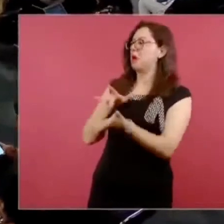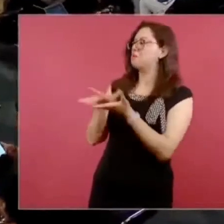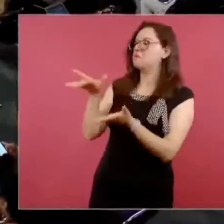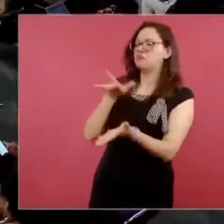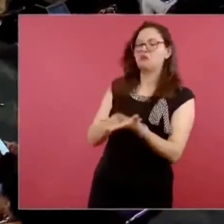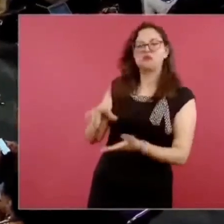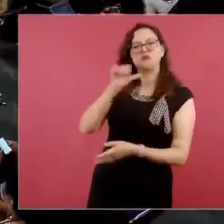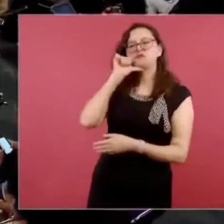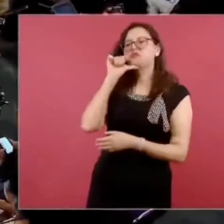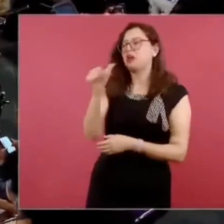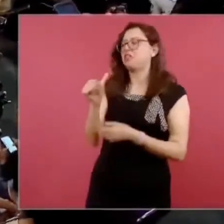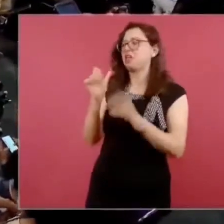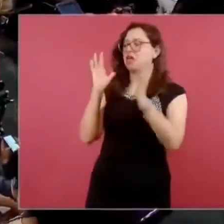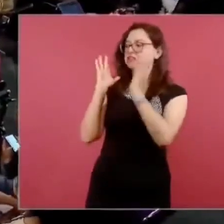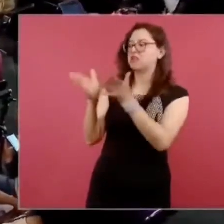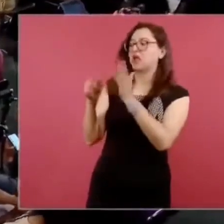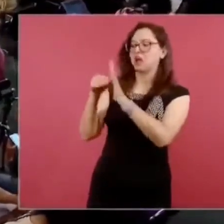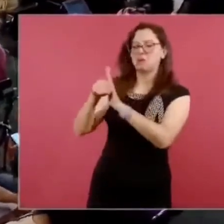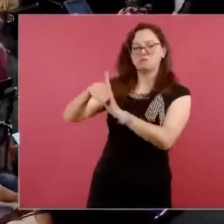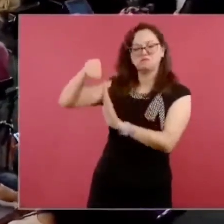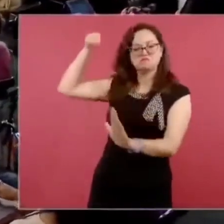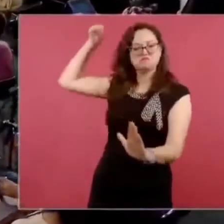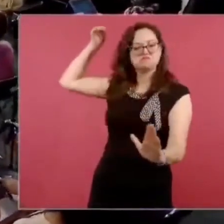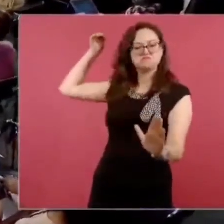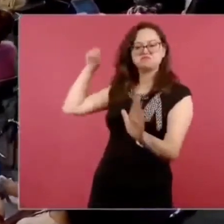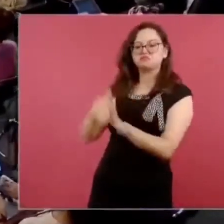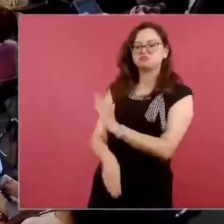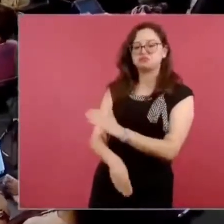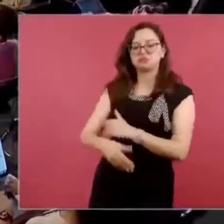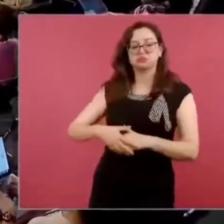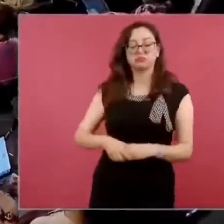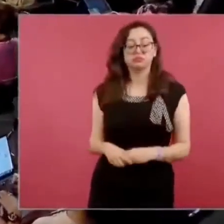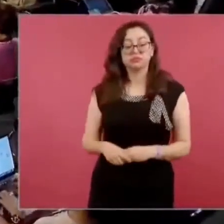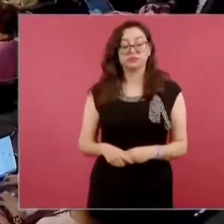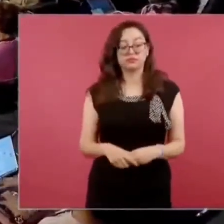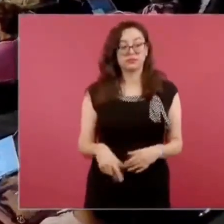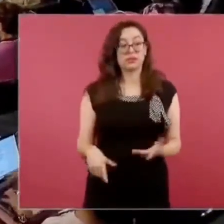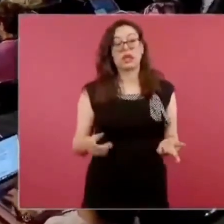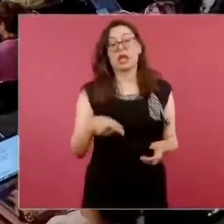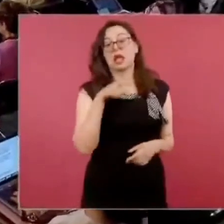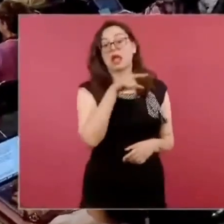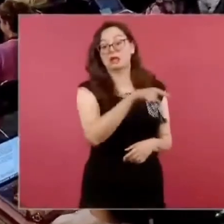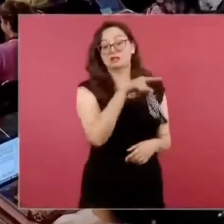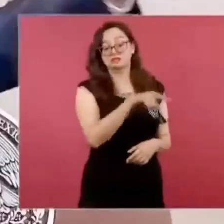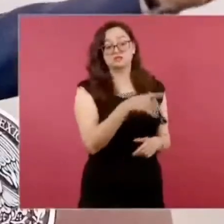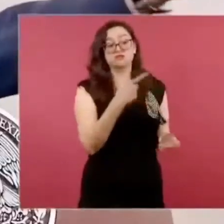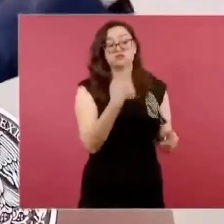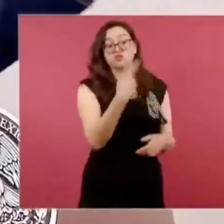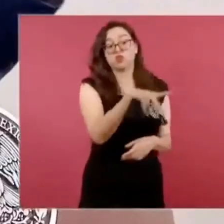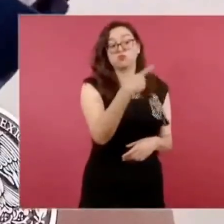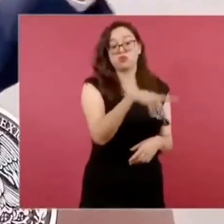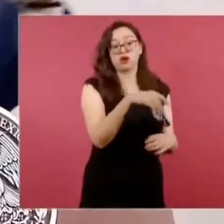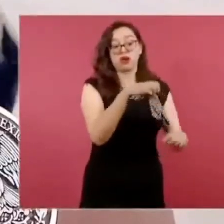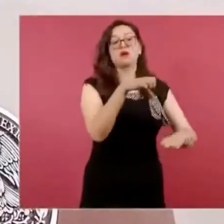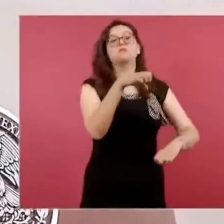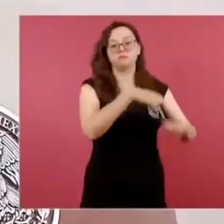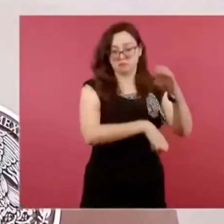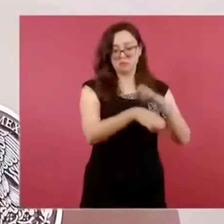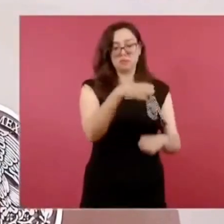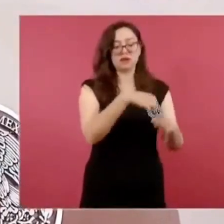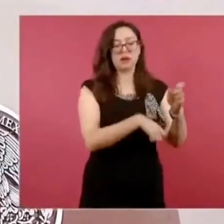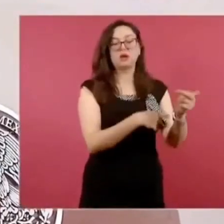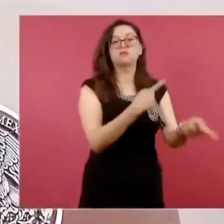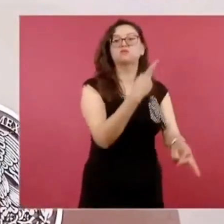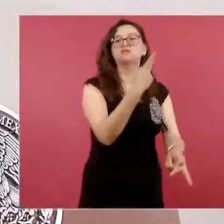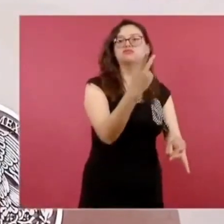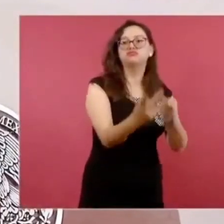interesante. Vamos a contestarle, es la encuestadora